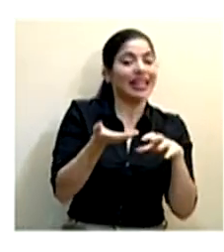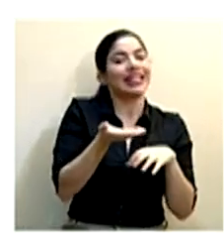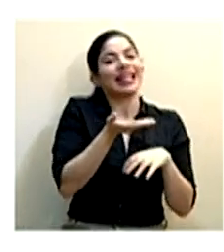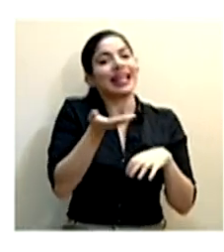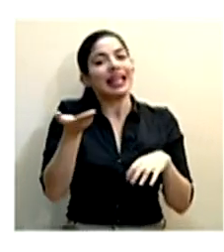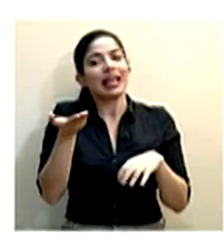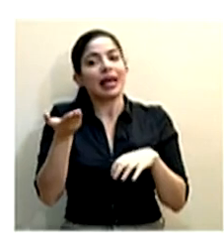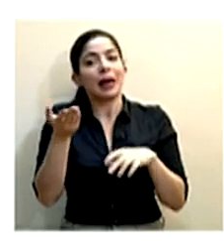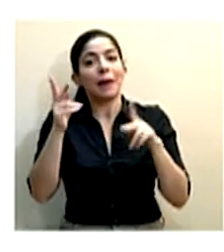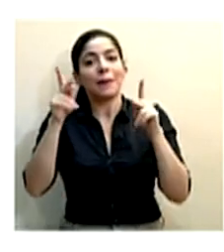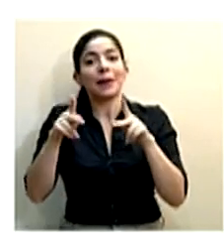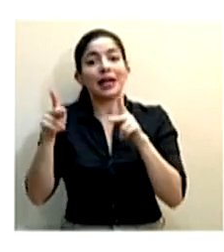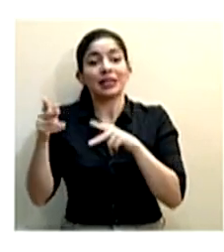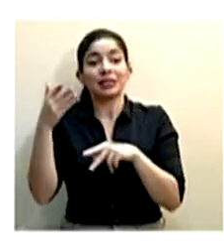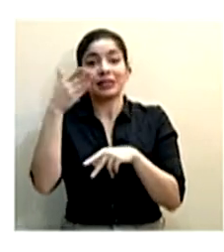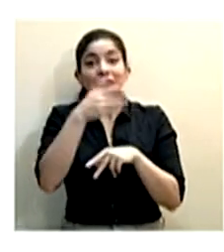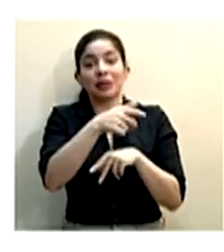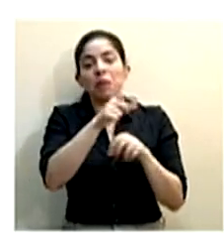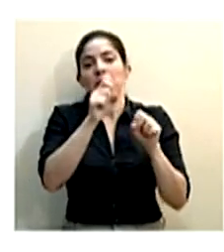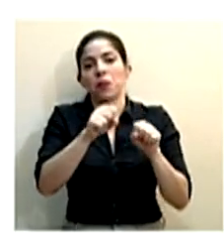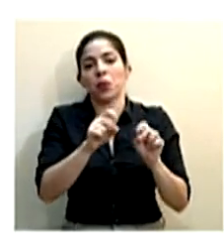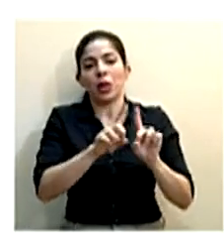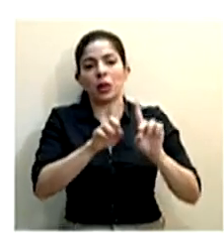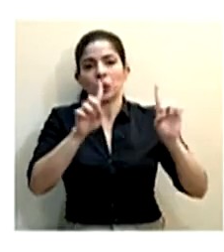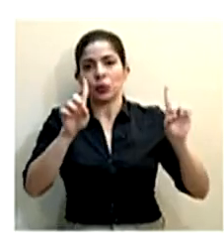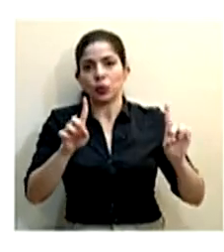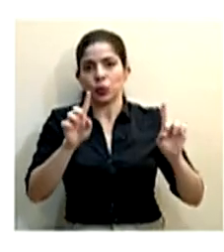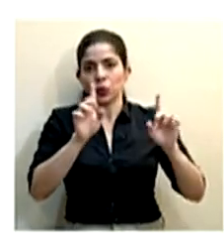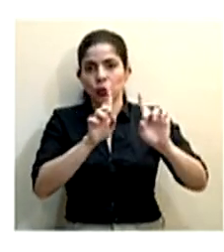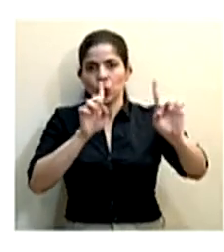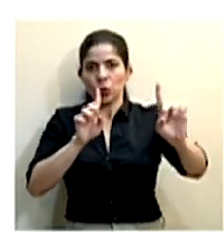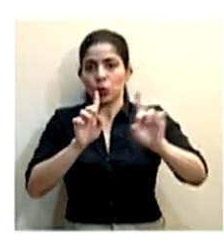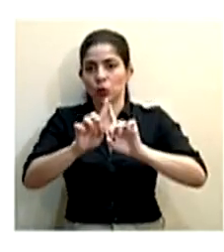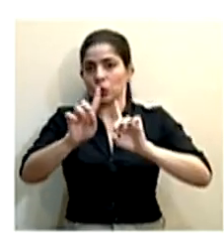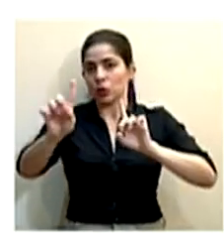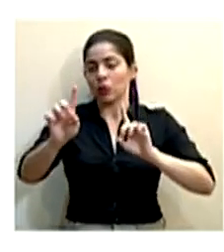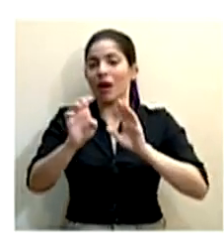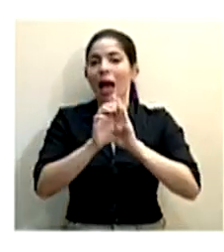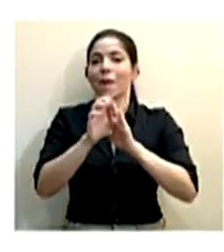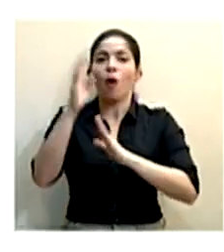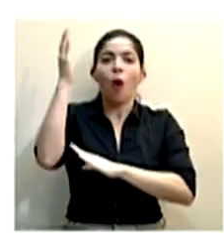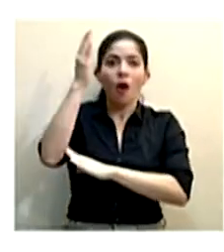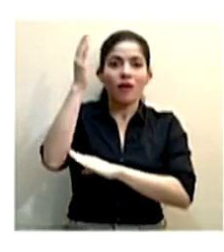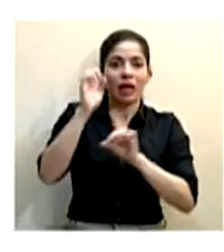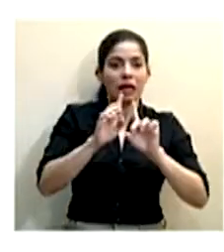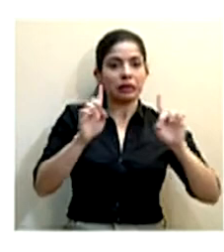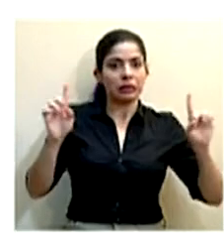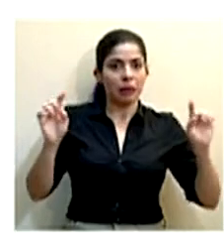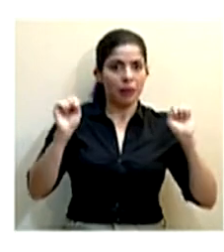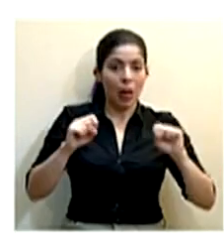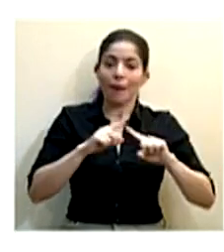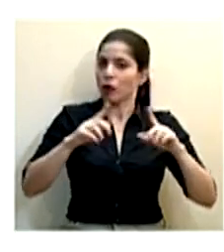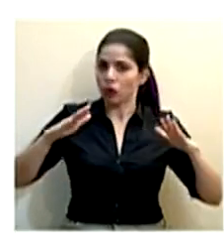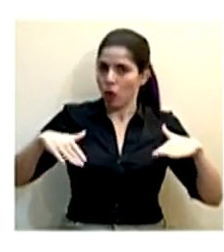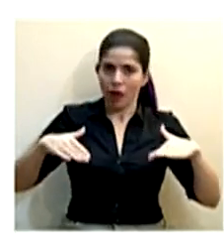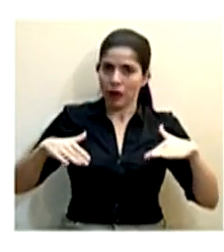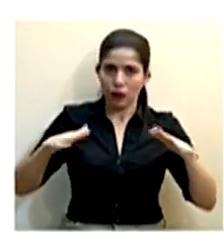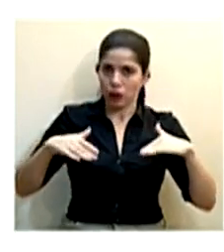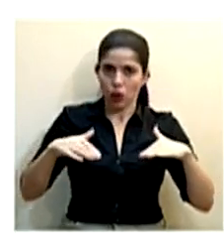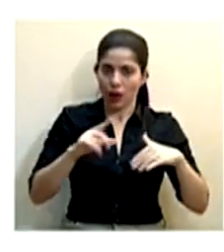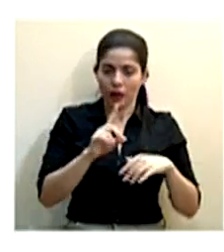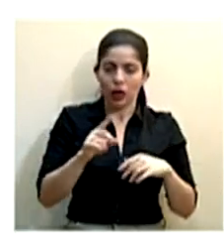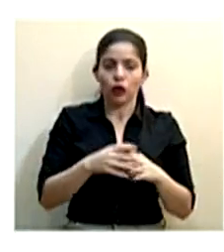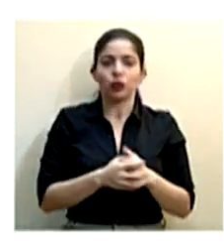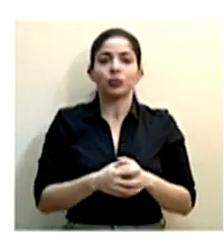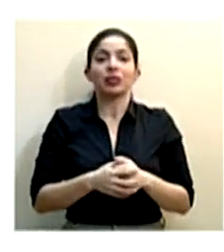personas que van a acudir ahí puedan mantener el 1.8 metros de distancia, por ejemplo, como conferencias, pero todavía no, todavía no se está habilitando,